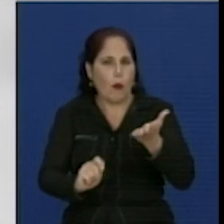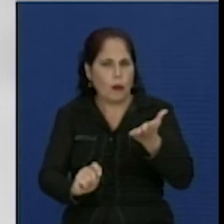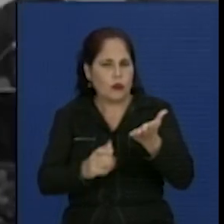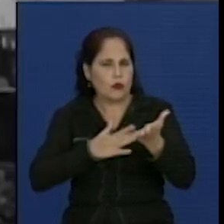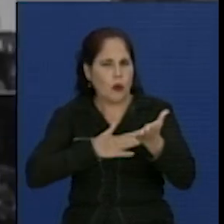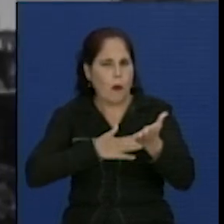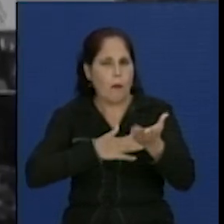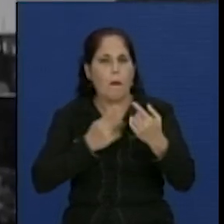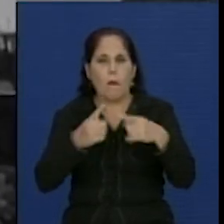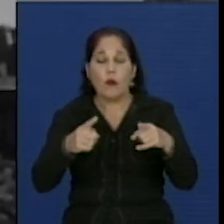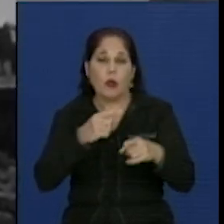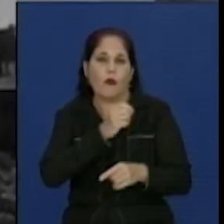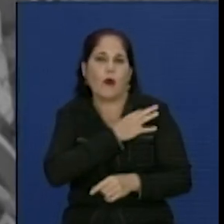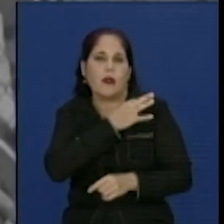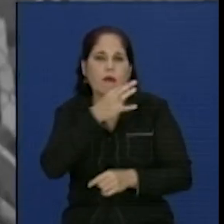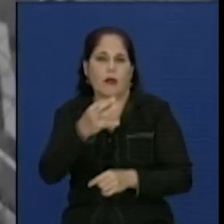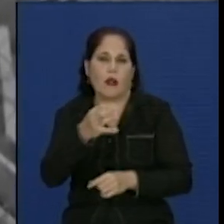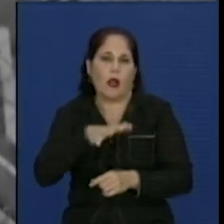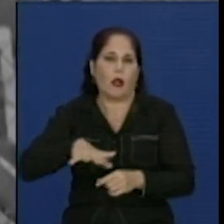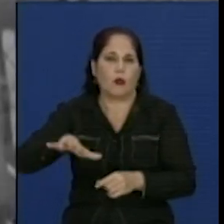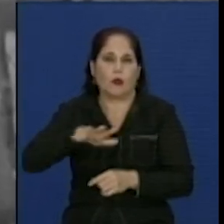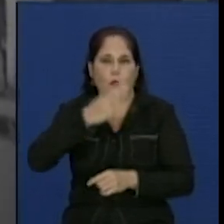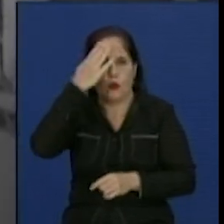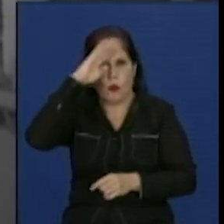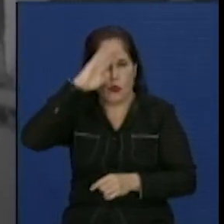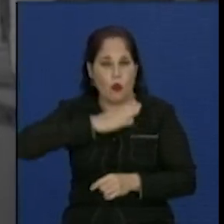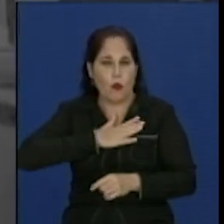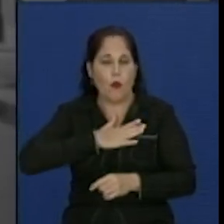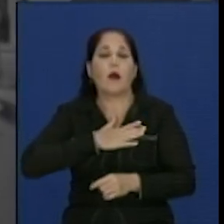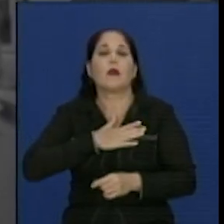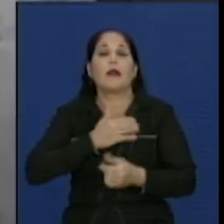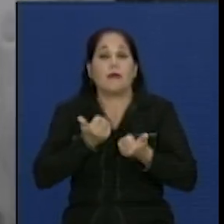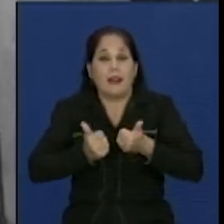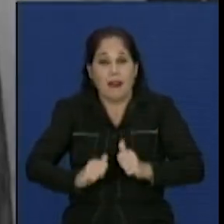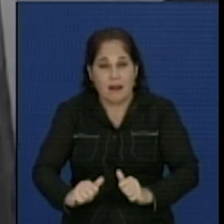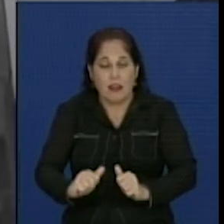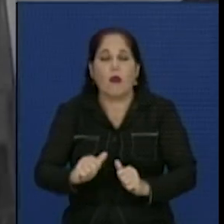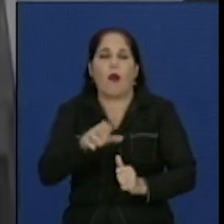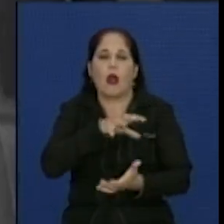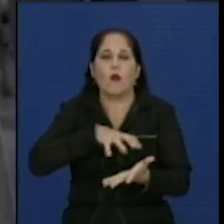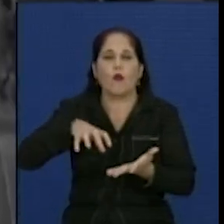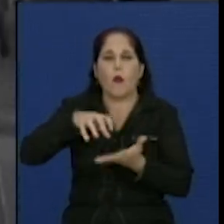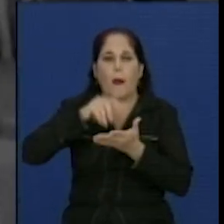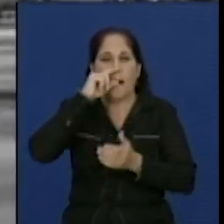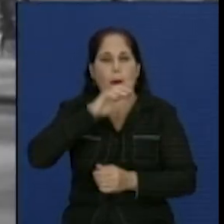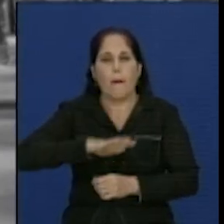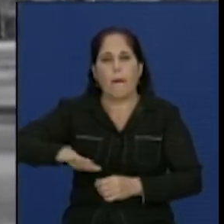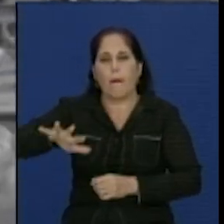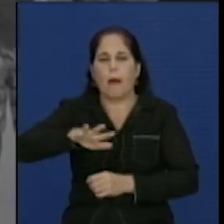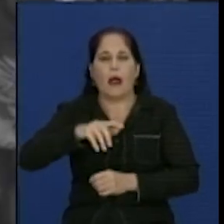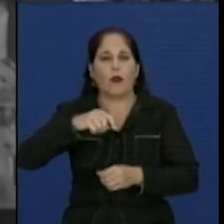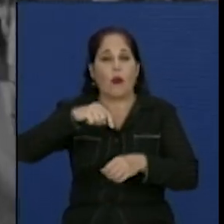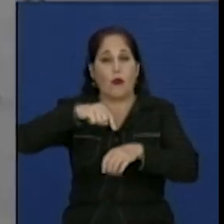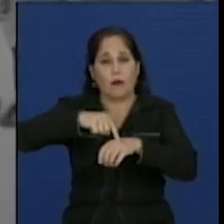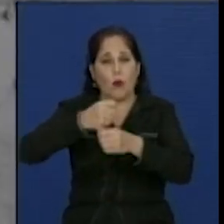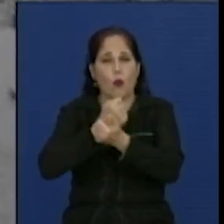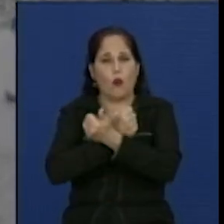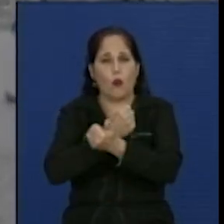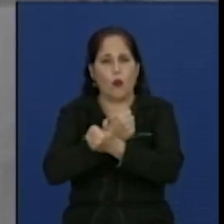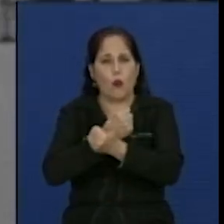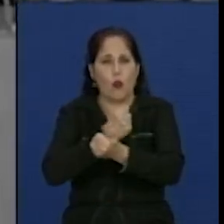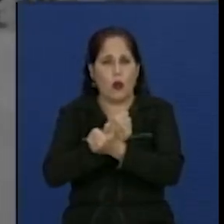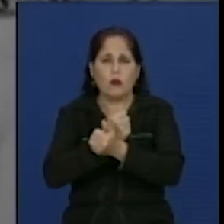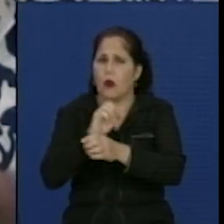idea era invitar a los músicos cubanos que nacieron en el barrio de Cayo Hueso, vivieron, bueno, Federico Martínez, Los